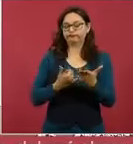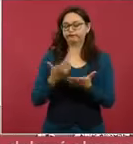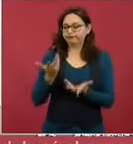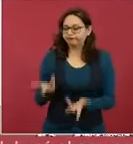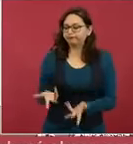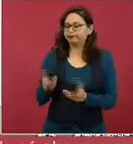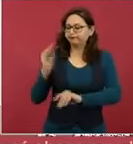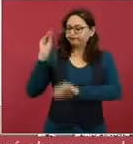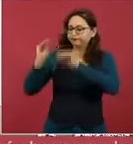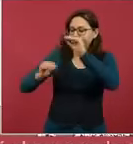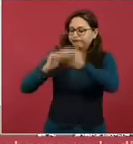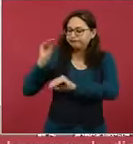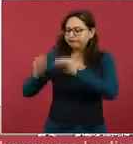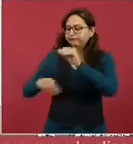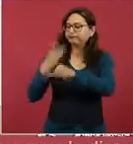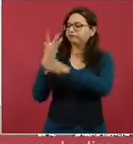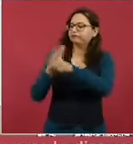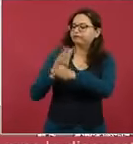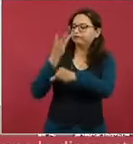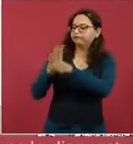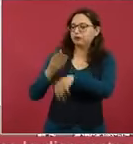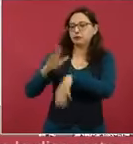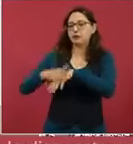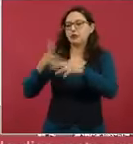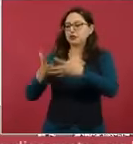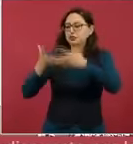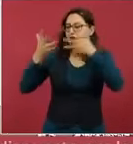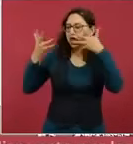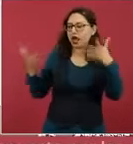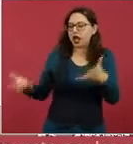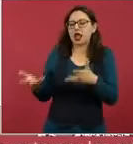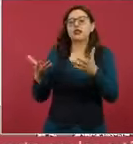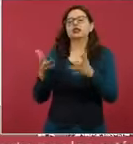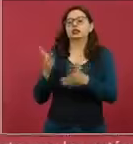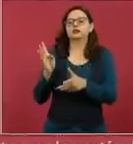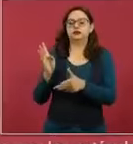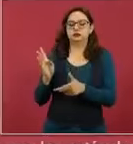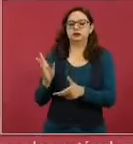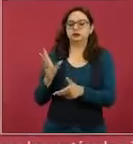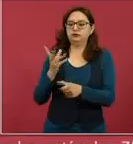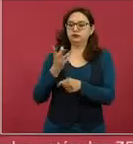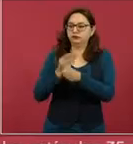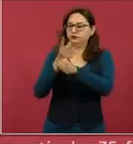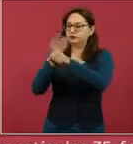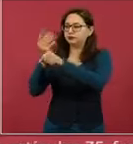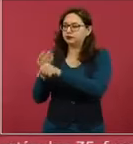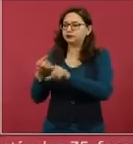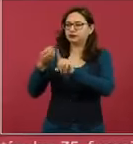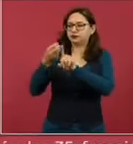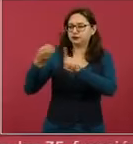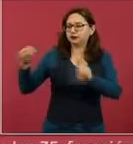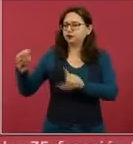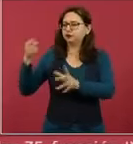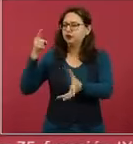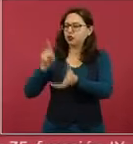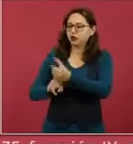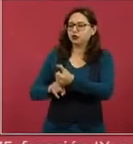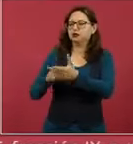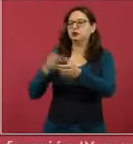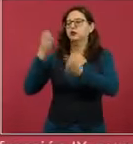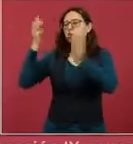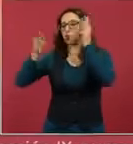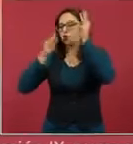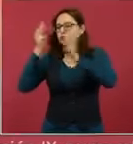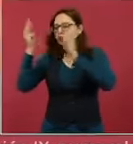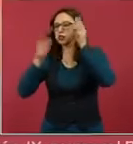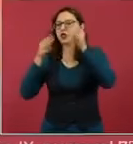y reestructurar sus museos,